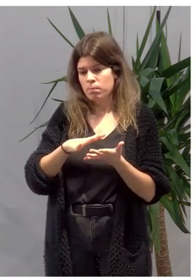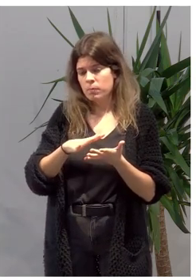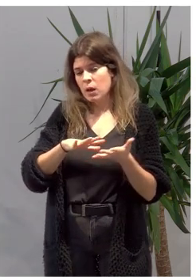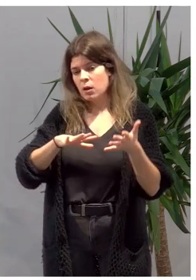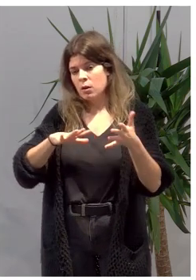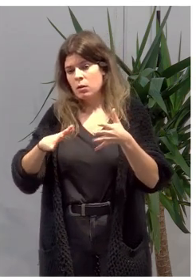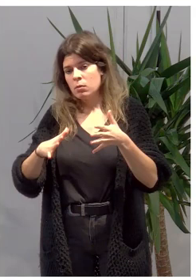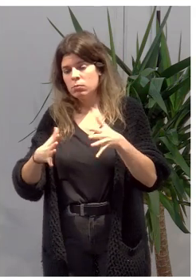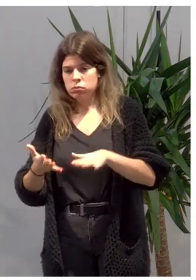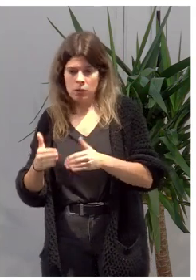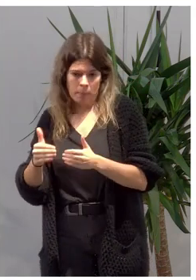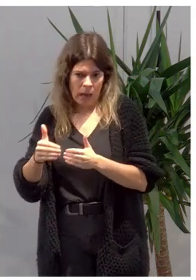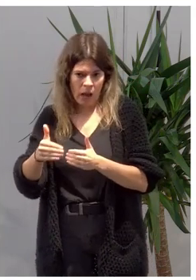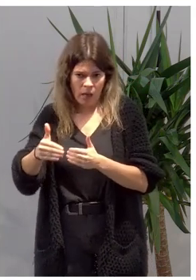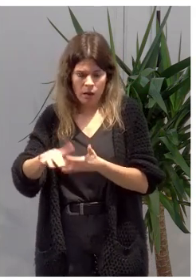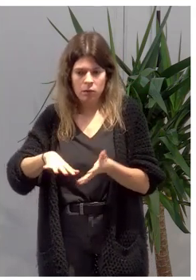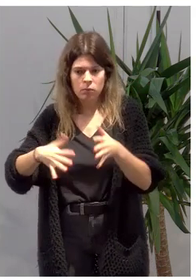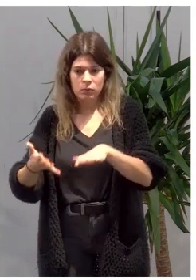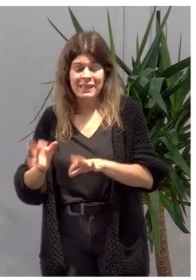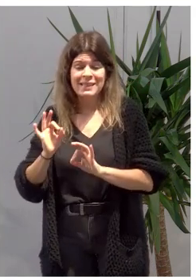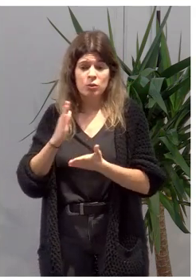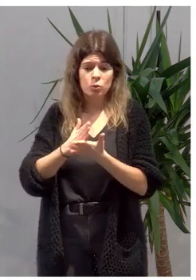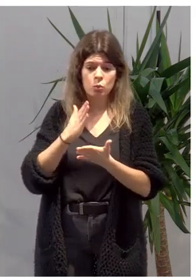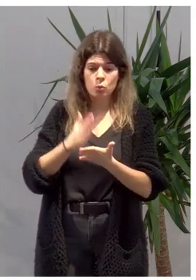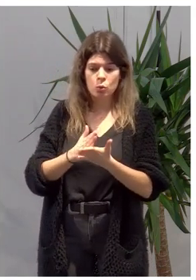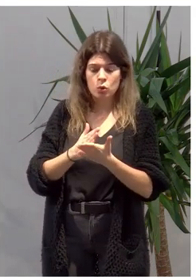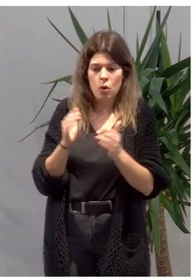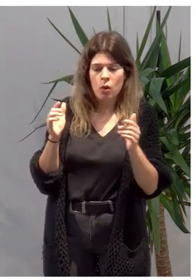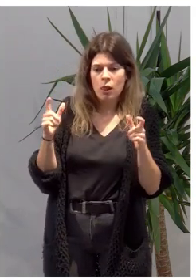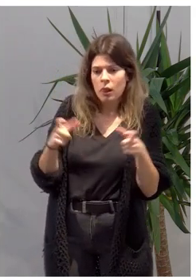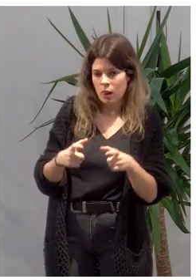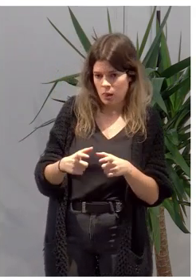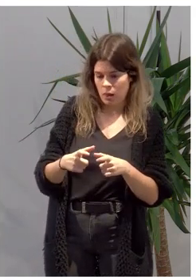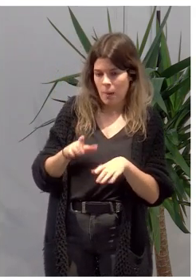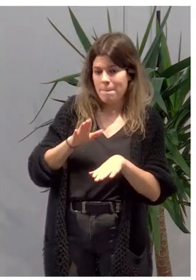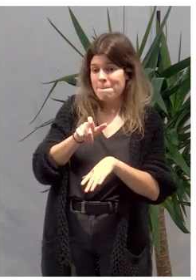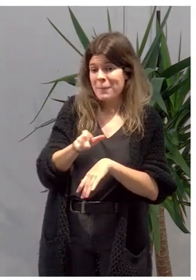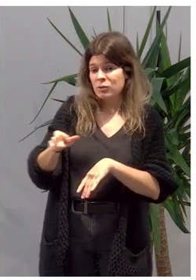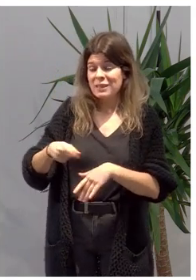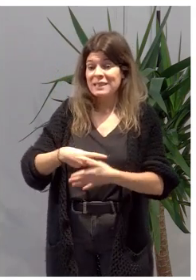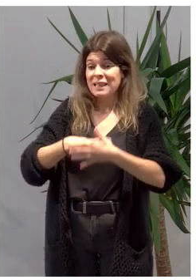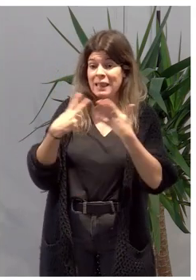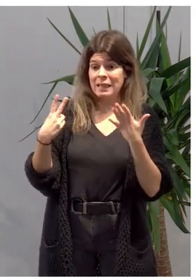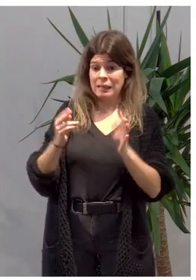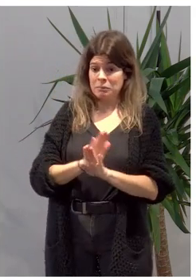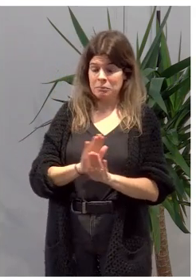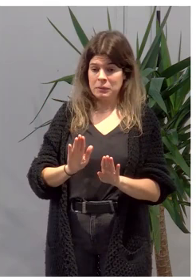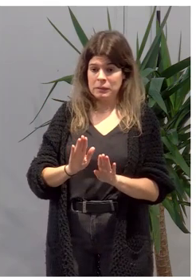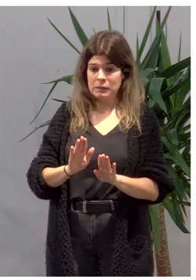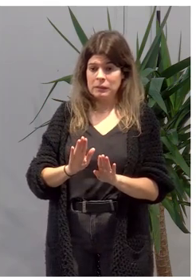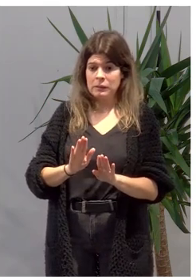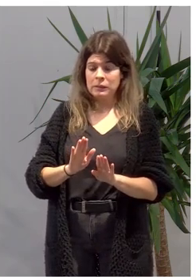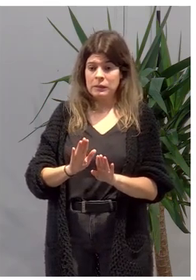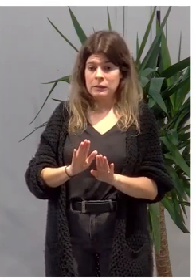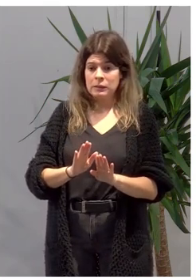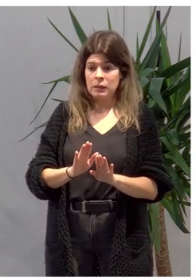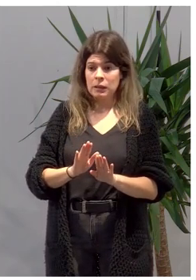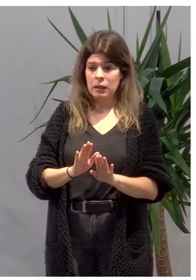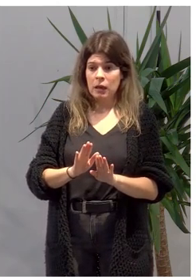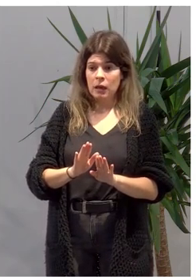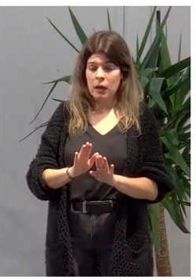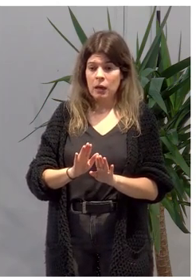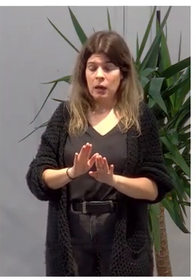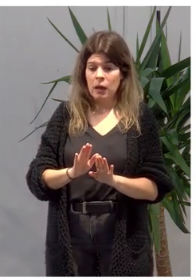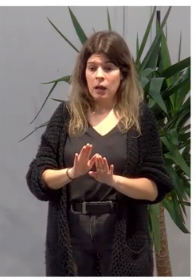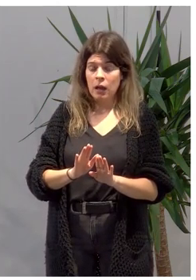adelante y será un curso mucho más reducido para 17 personas que van a proceder de quienes